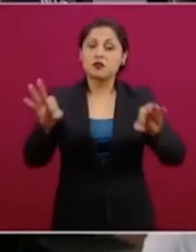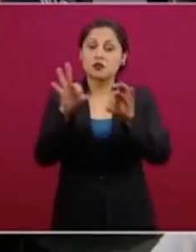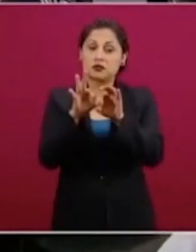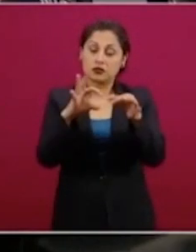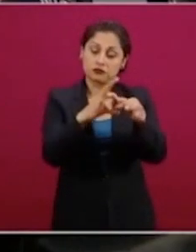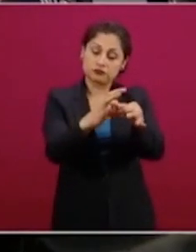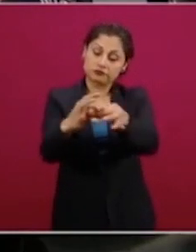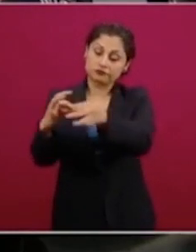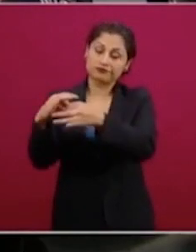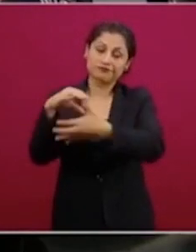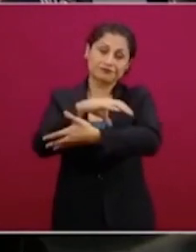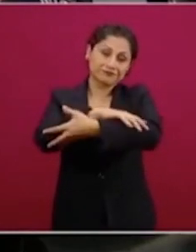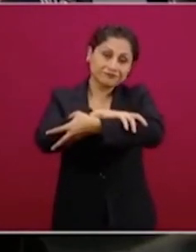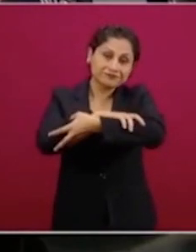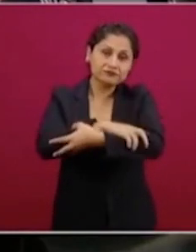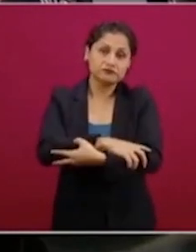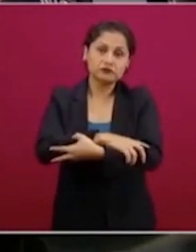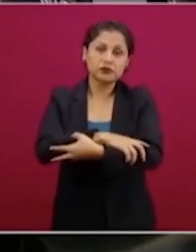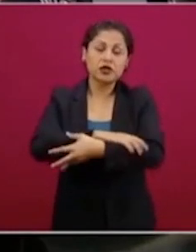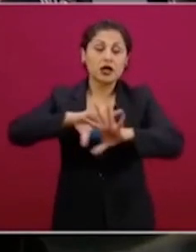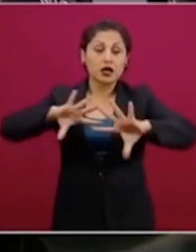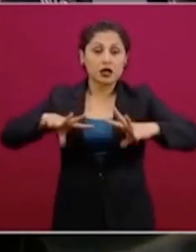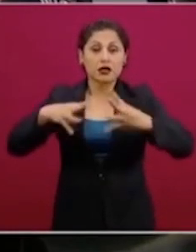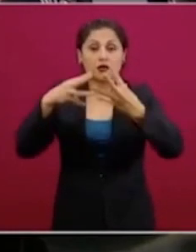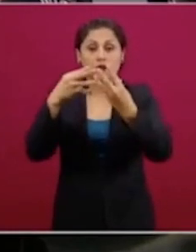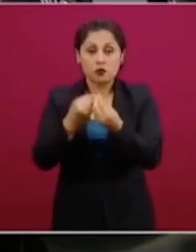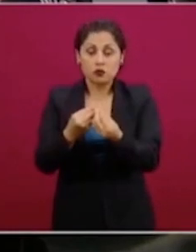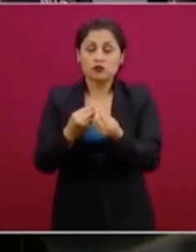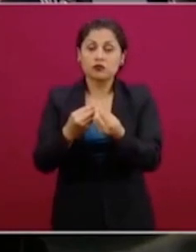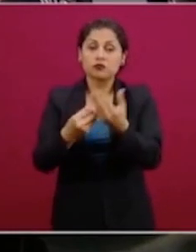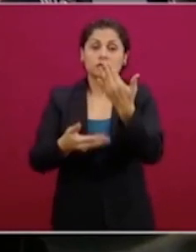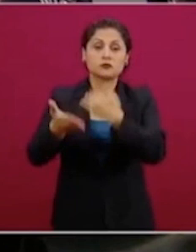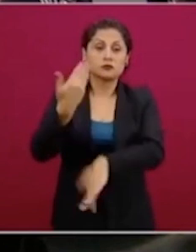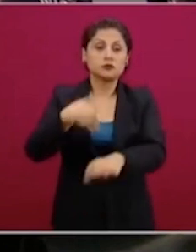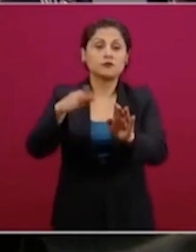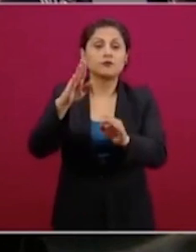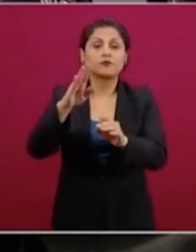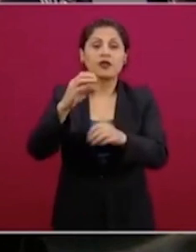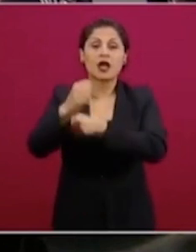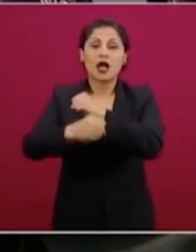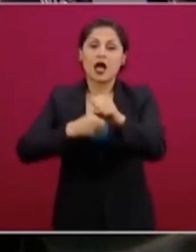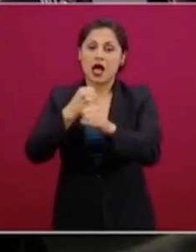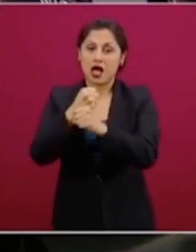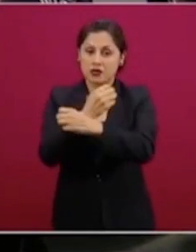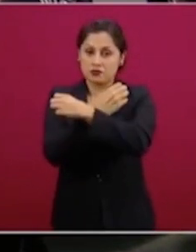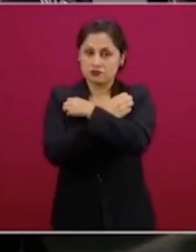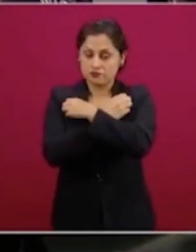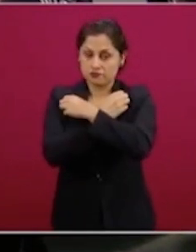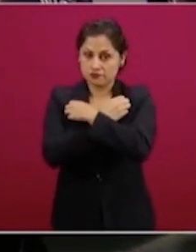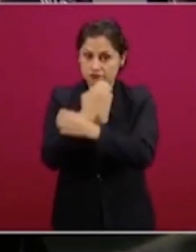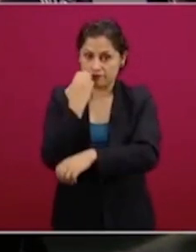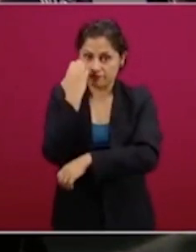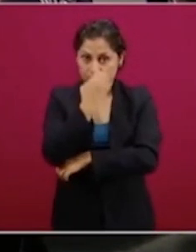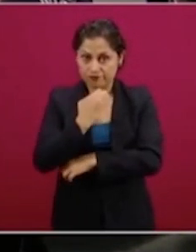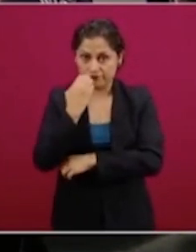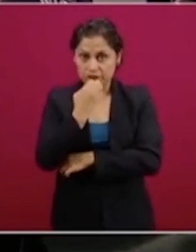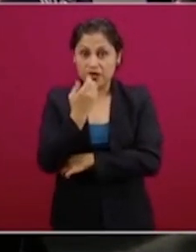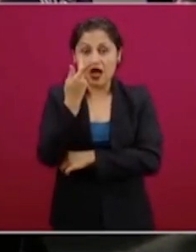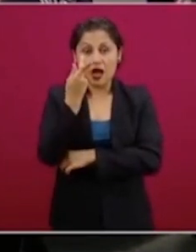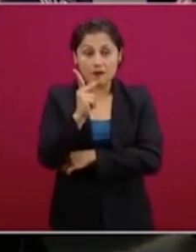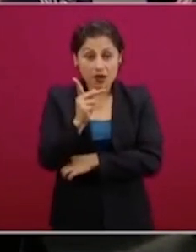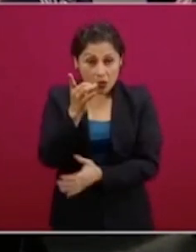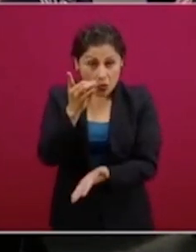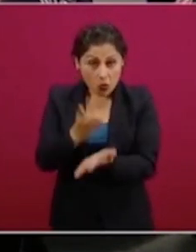Juntos vamos a sacar adelante el ciclo escolar, pero no para cumplir un requisito, sino